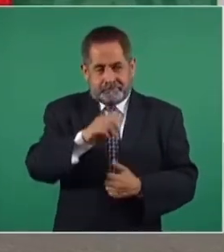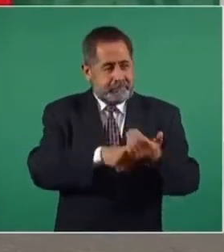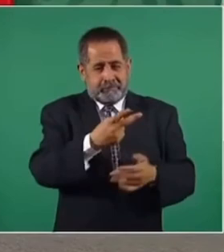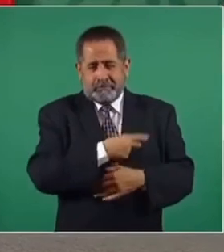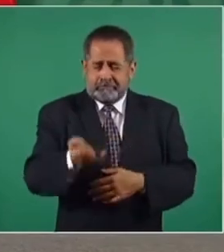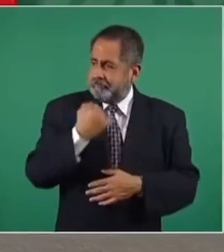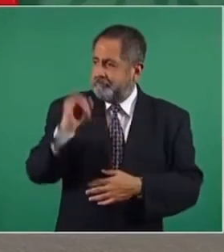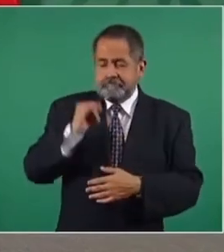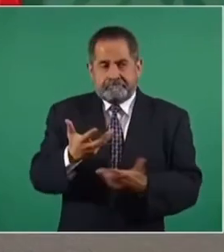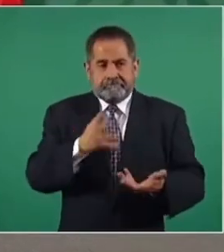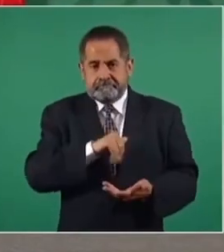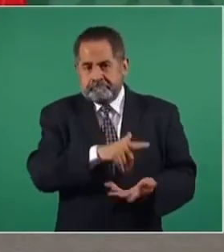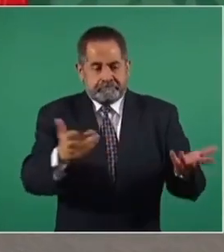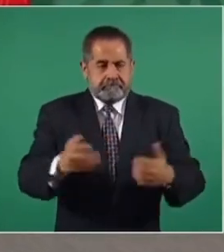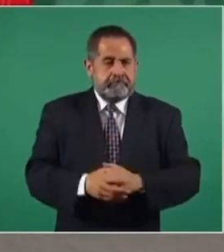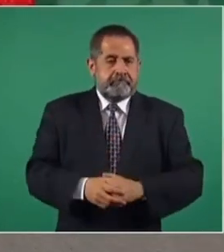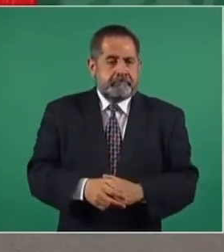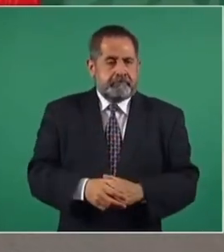absurdo.